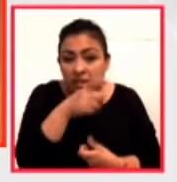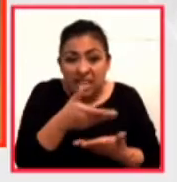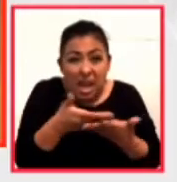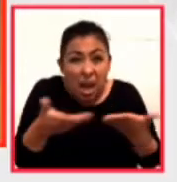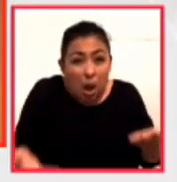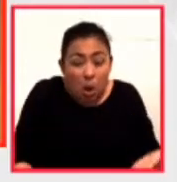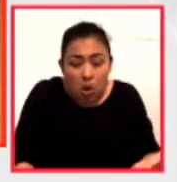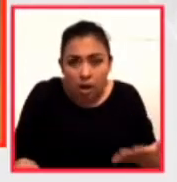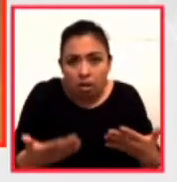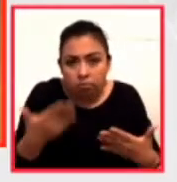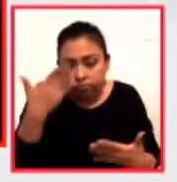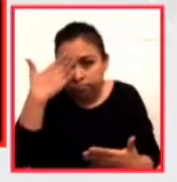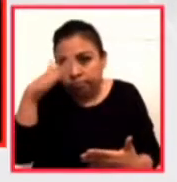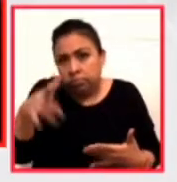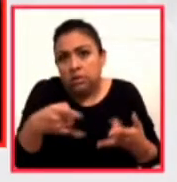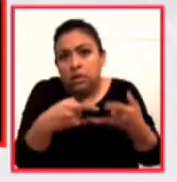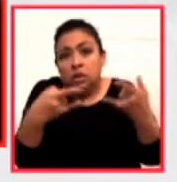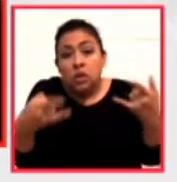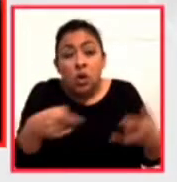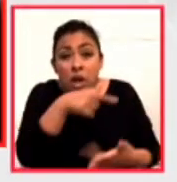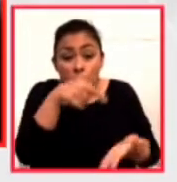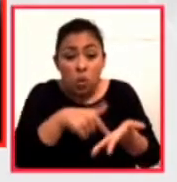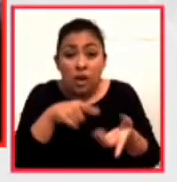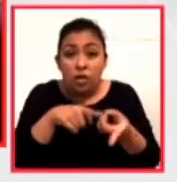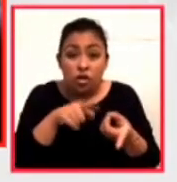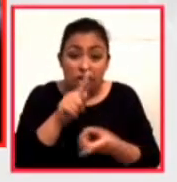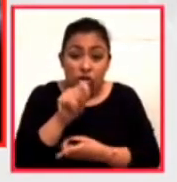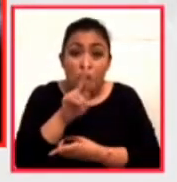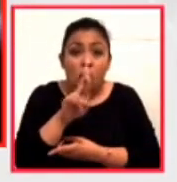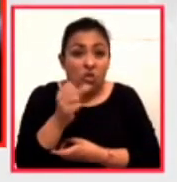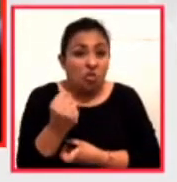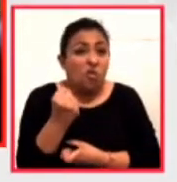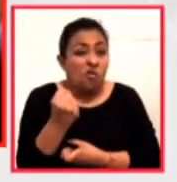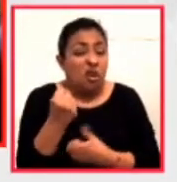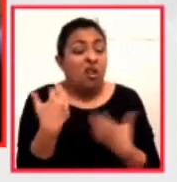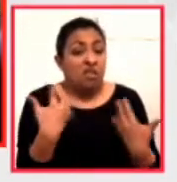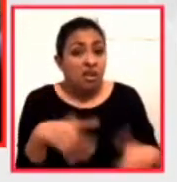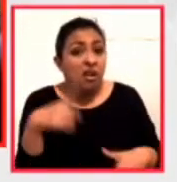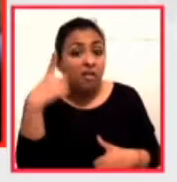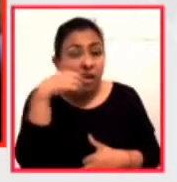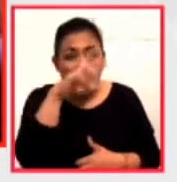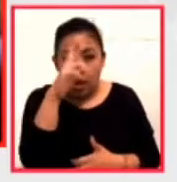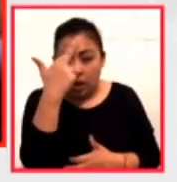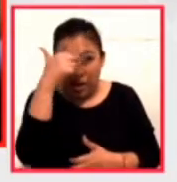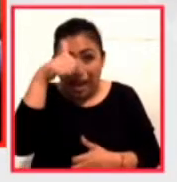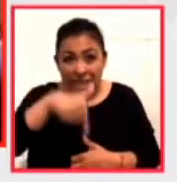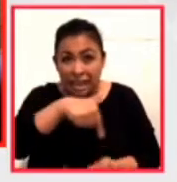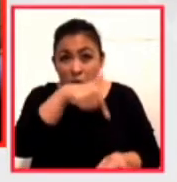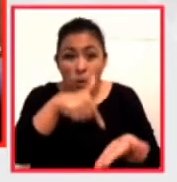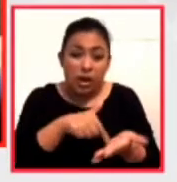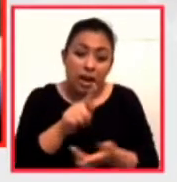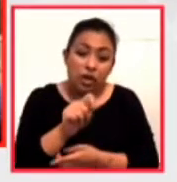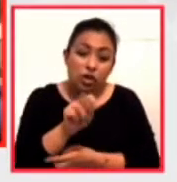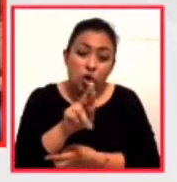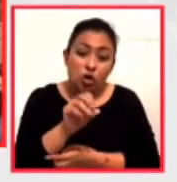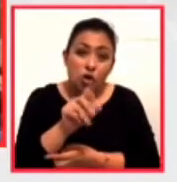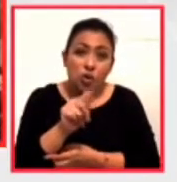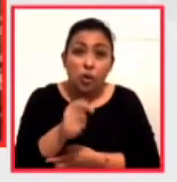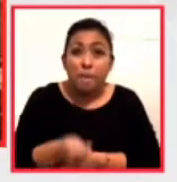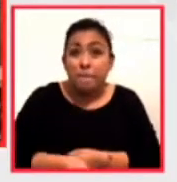y que en el caso de Toronto se ha vivido bastante fuerte. Hay que recordar que aquí en Toronto se vivió el primer SARS,